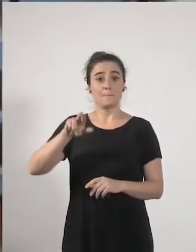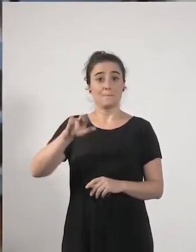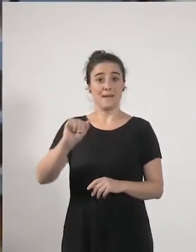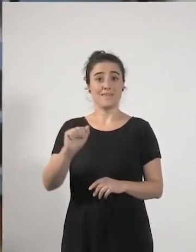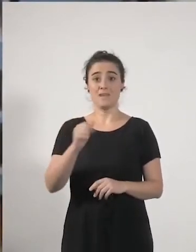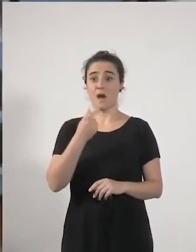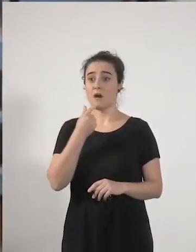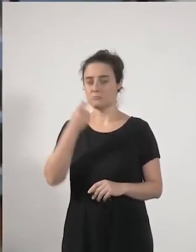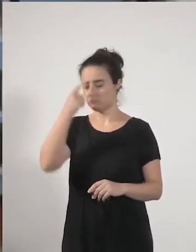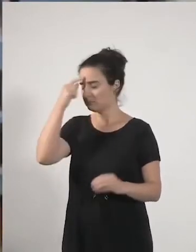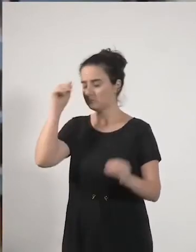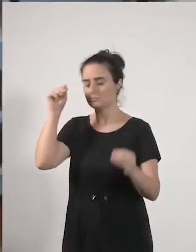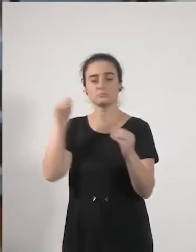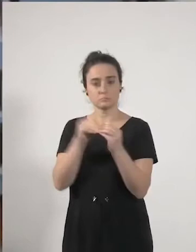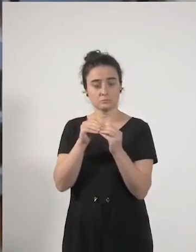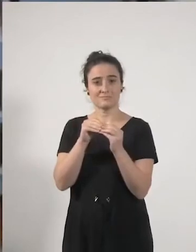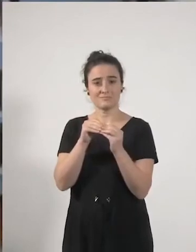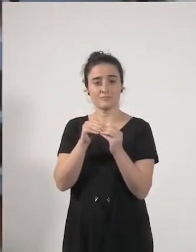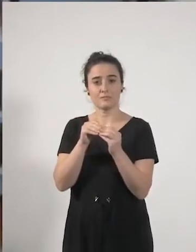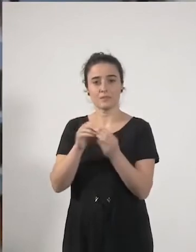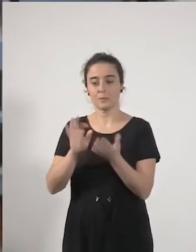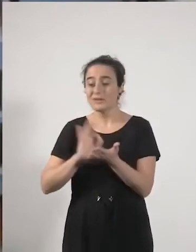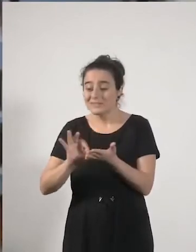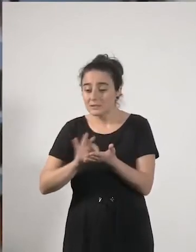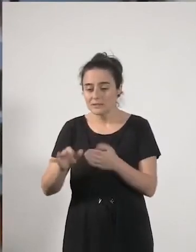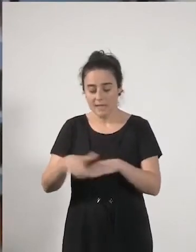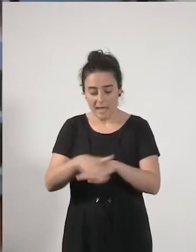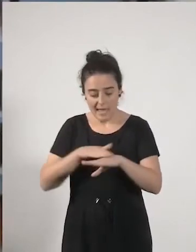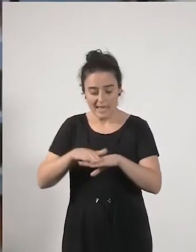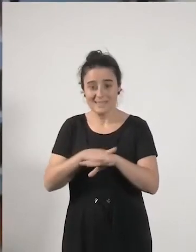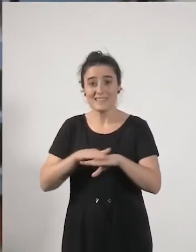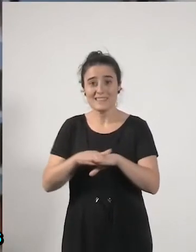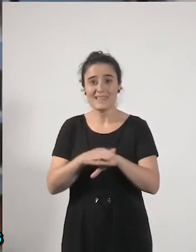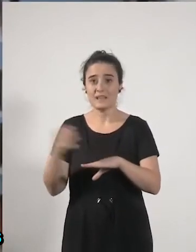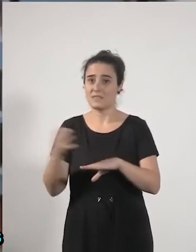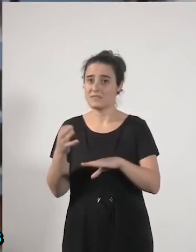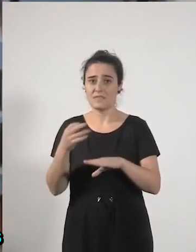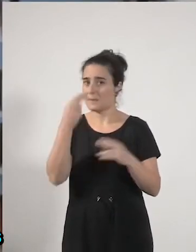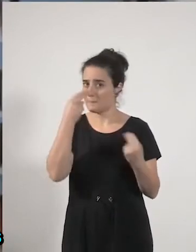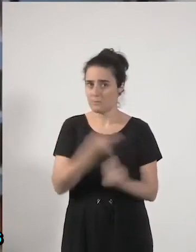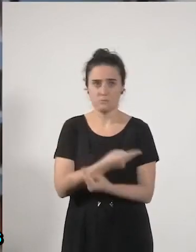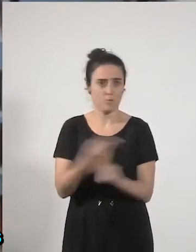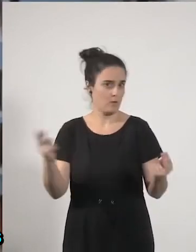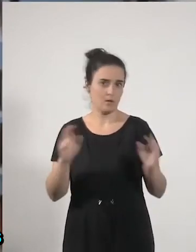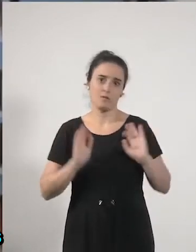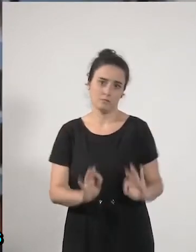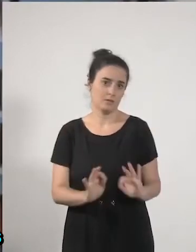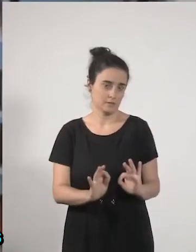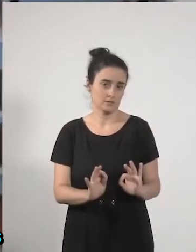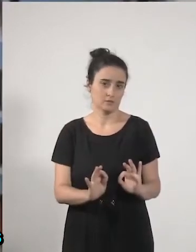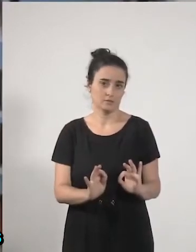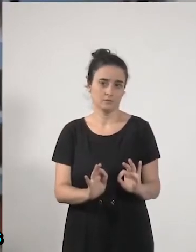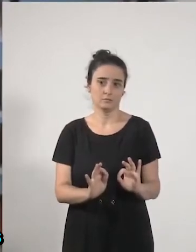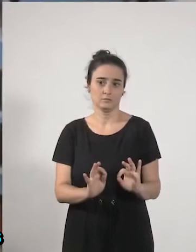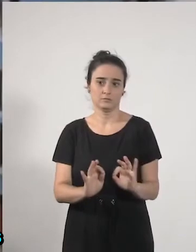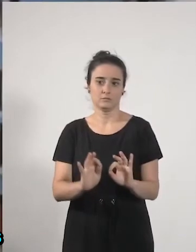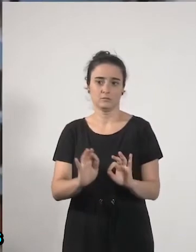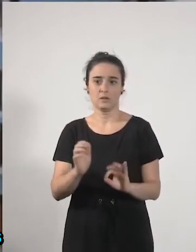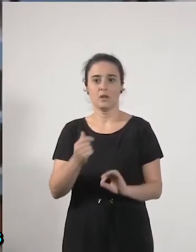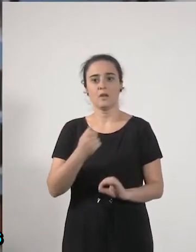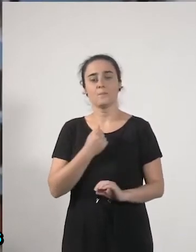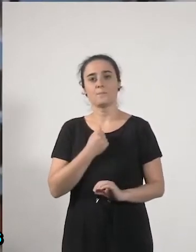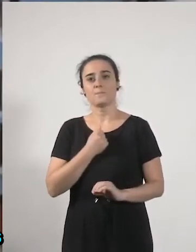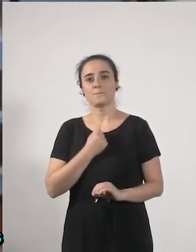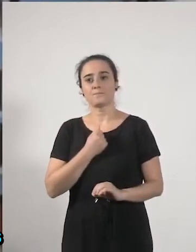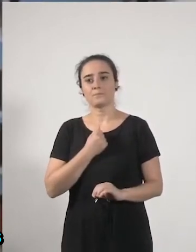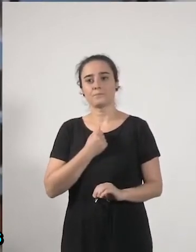los servicios esenciales tienen que ser públicos yo planteaba y de hecho a mí personalmente me generan